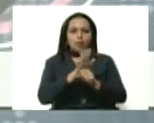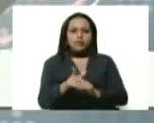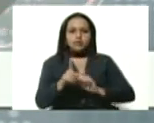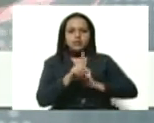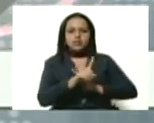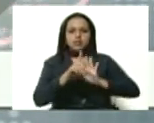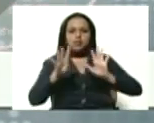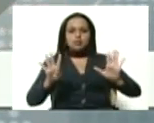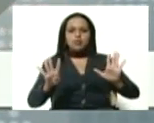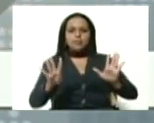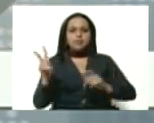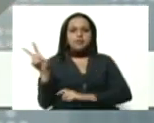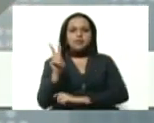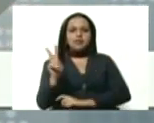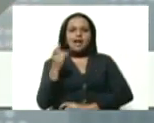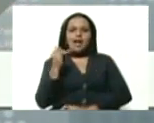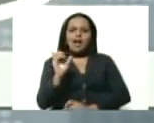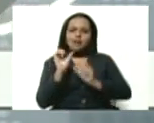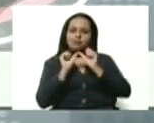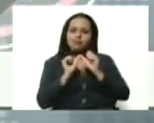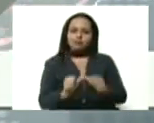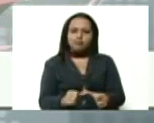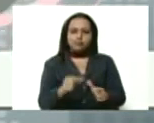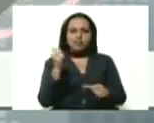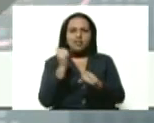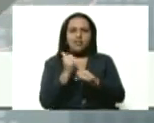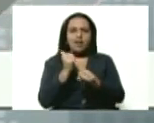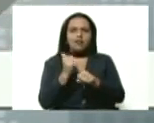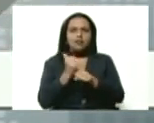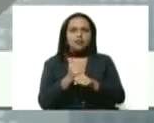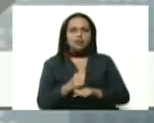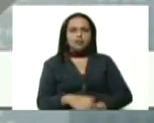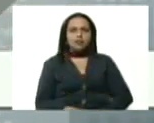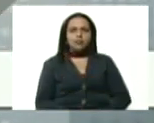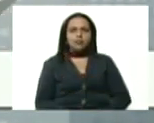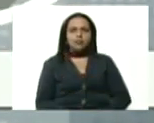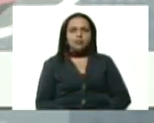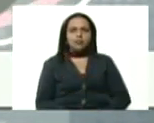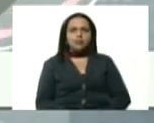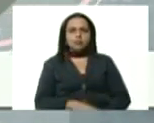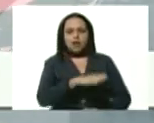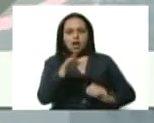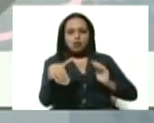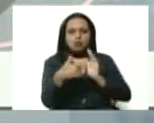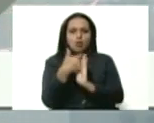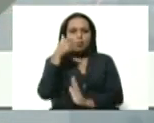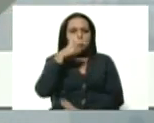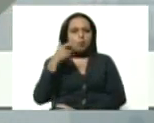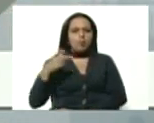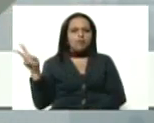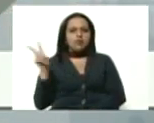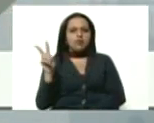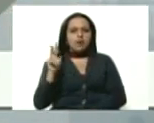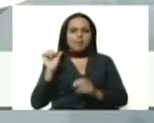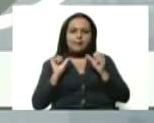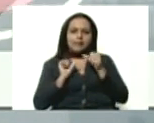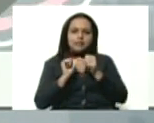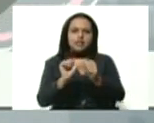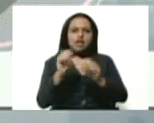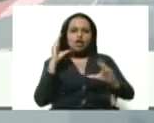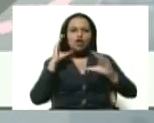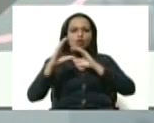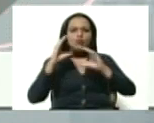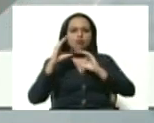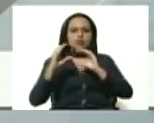-19 en Venezuela han estado allí al pie del cañón trabajando para todo el pueblo de Venezuela para mantener comunicado a